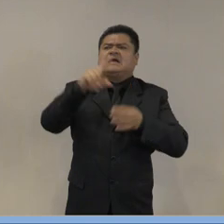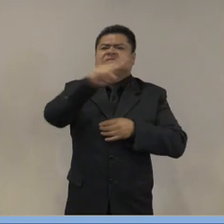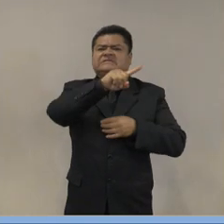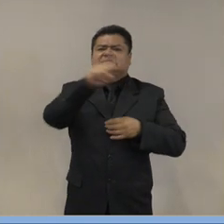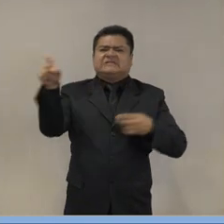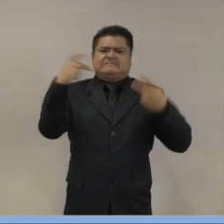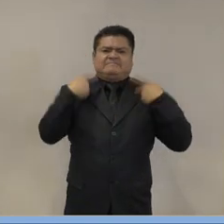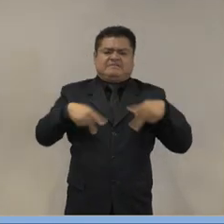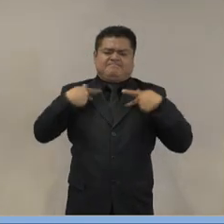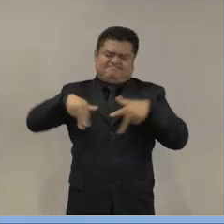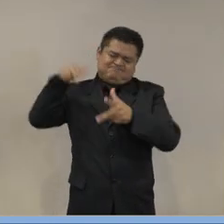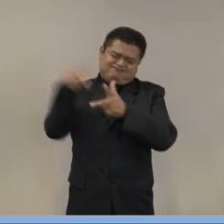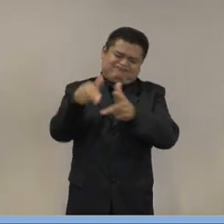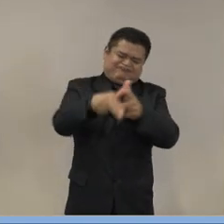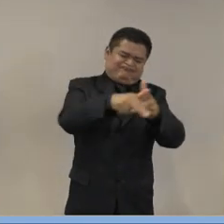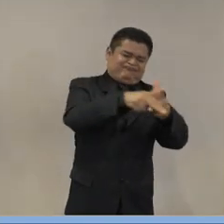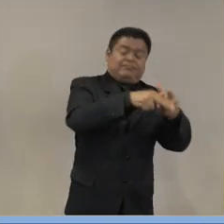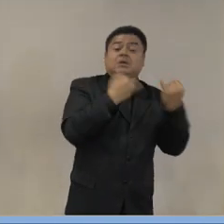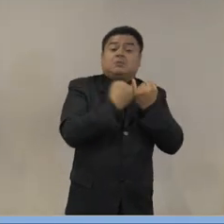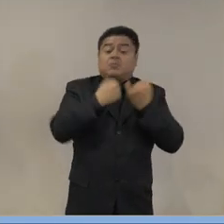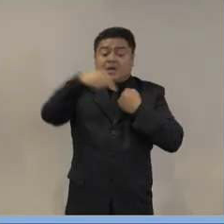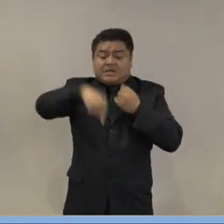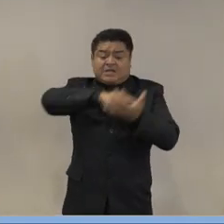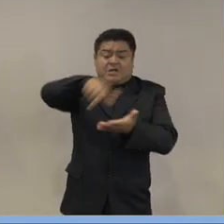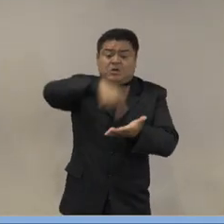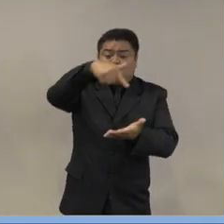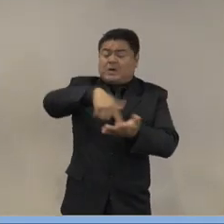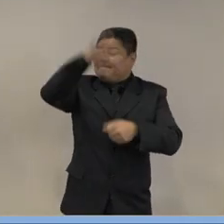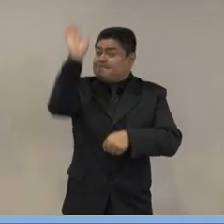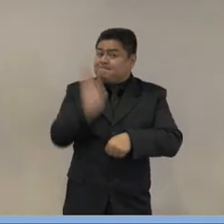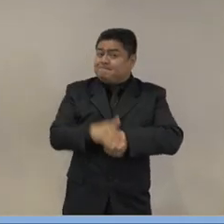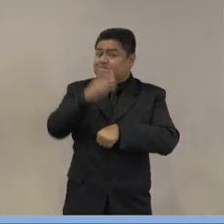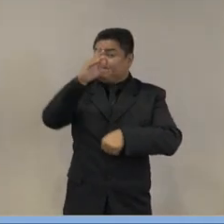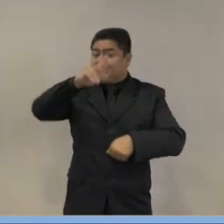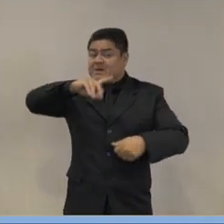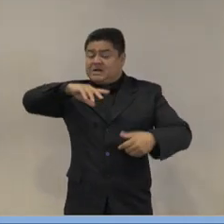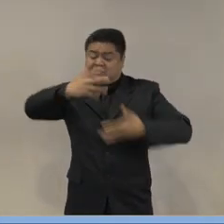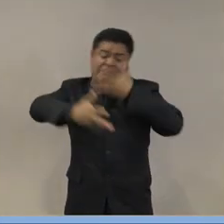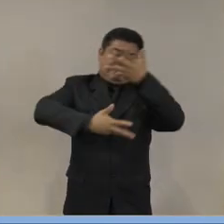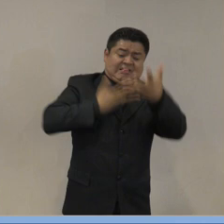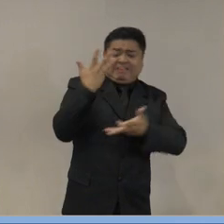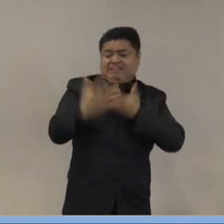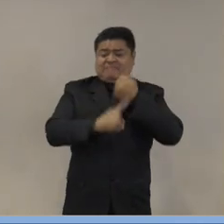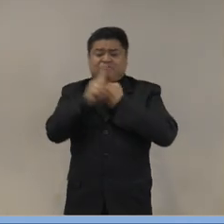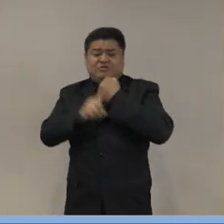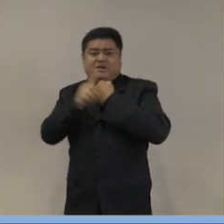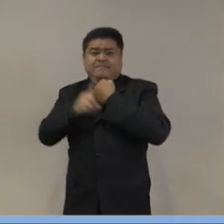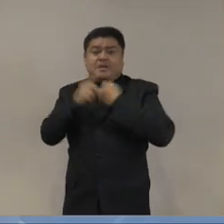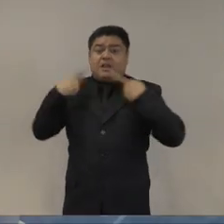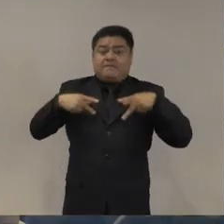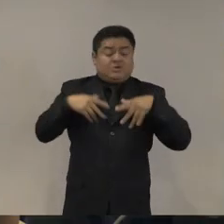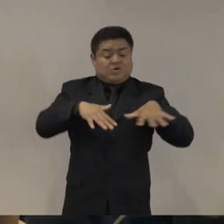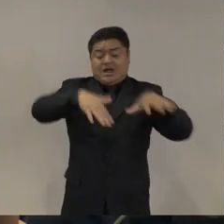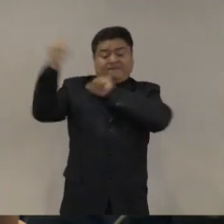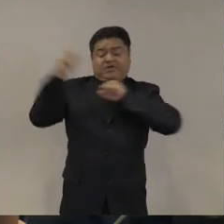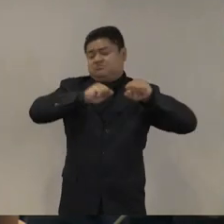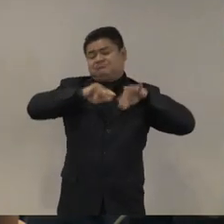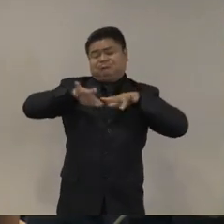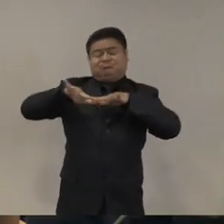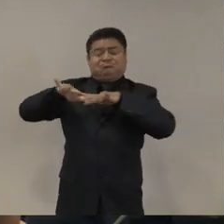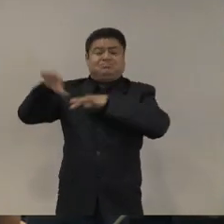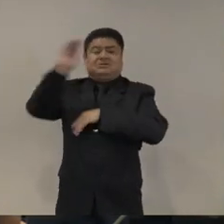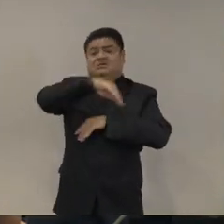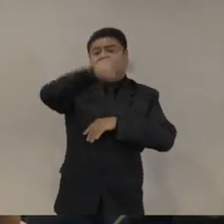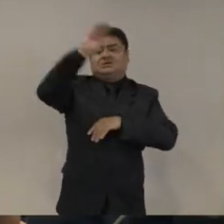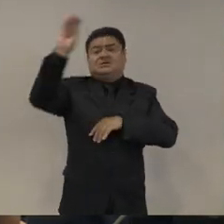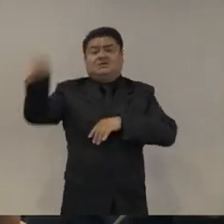las personas por violencia. Y aquí podríamos también meter las cifras del CAD y todas las cifras de las presentaciones que se han